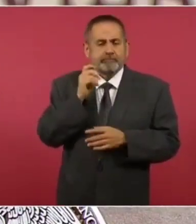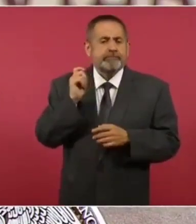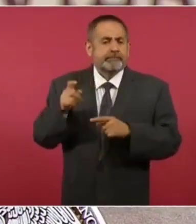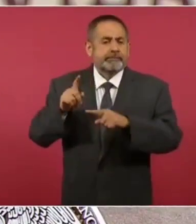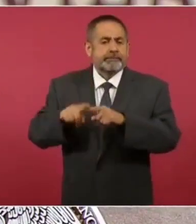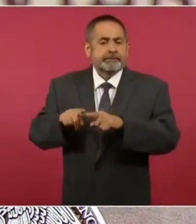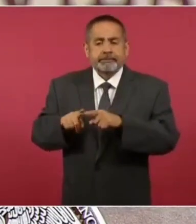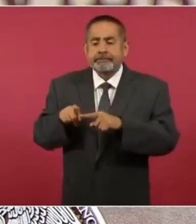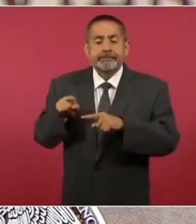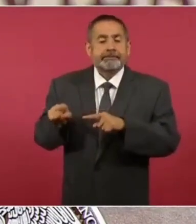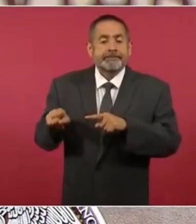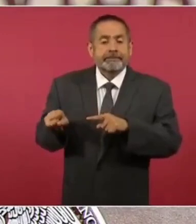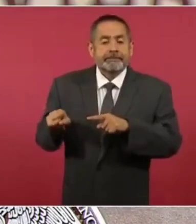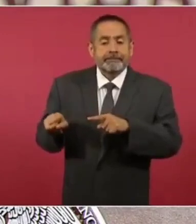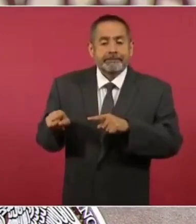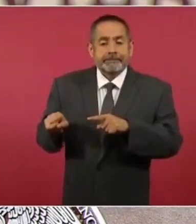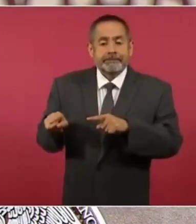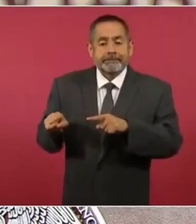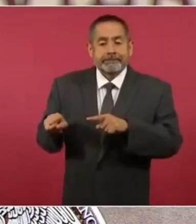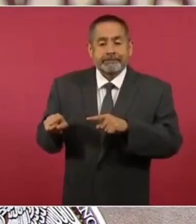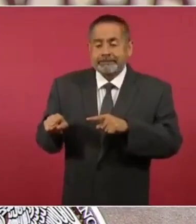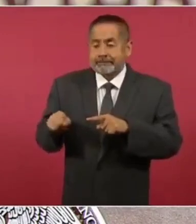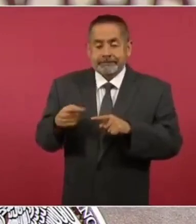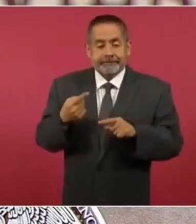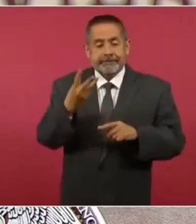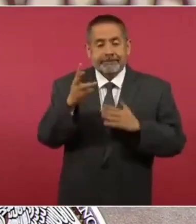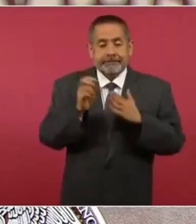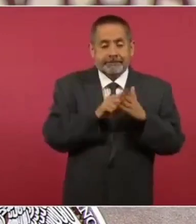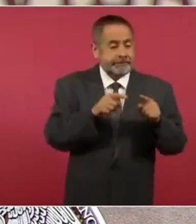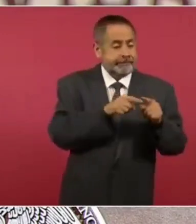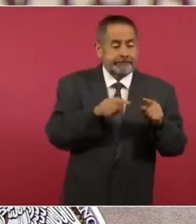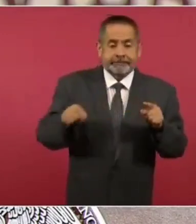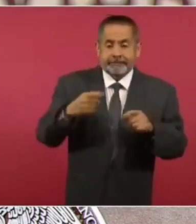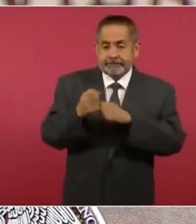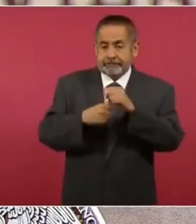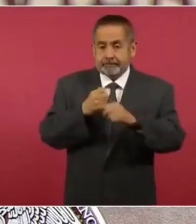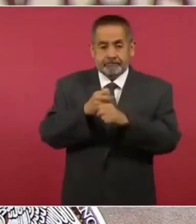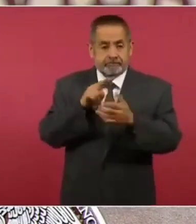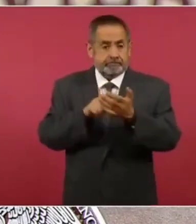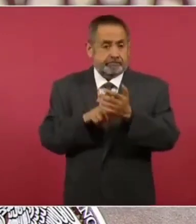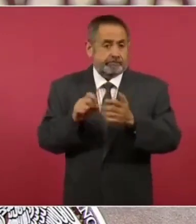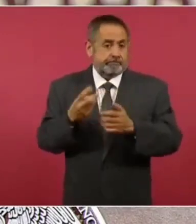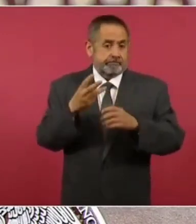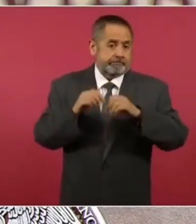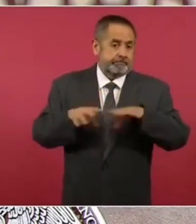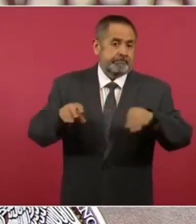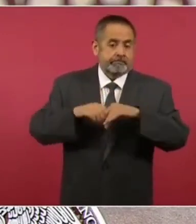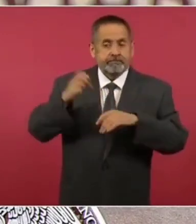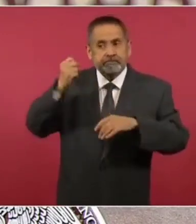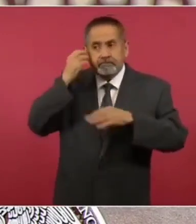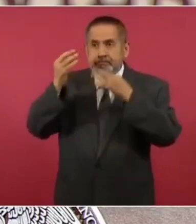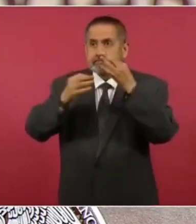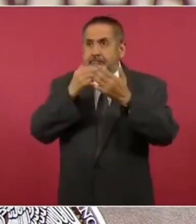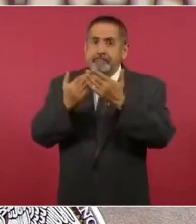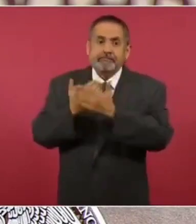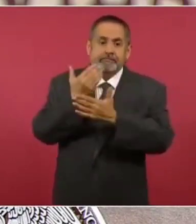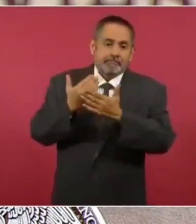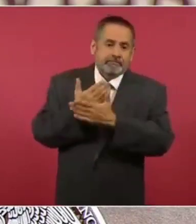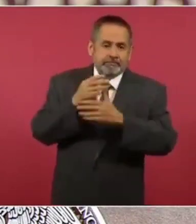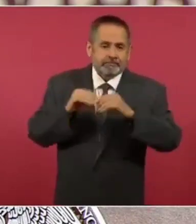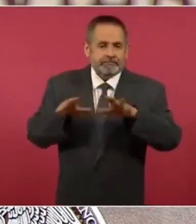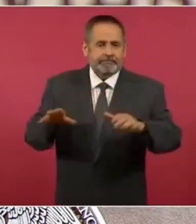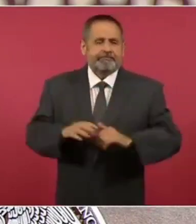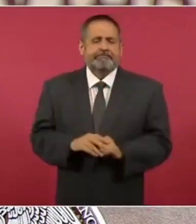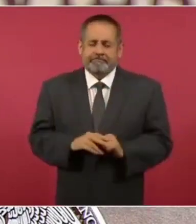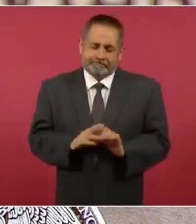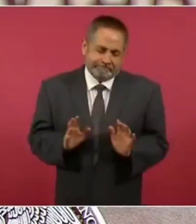los primeros tres meses del año dos mil veintitrés de las conferencias matutinas. Hay